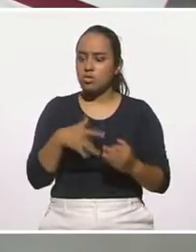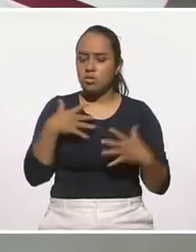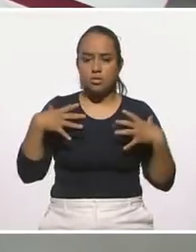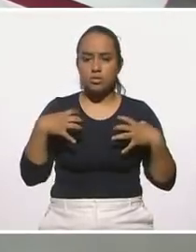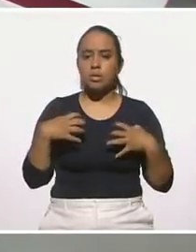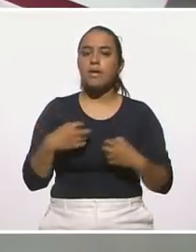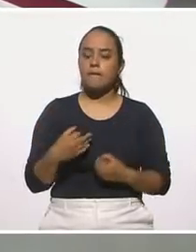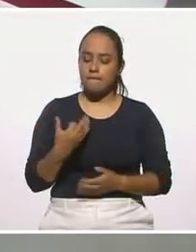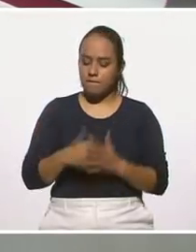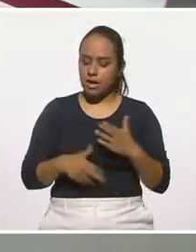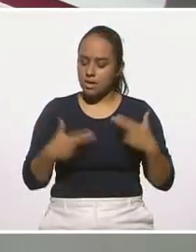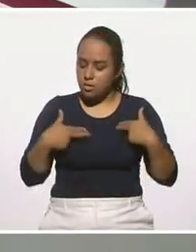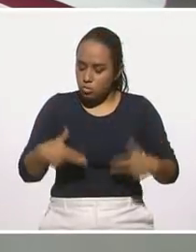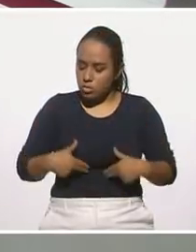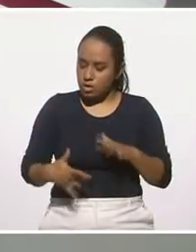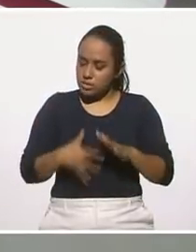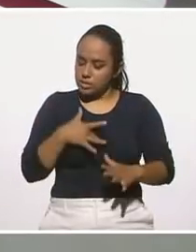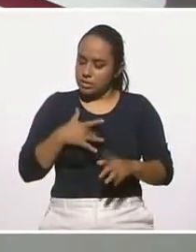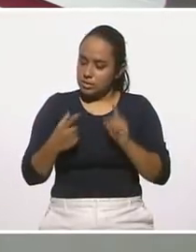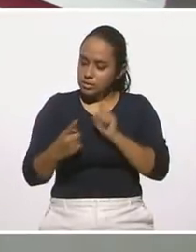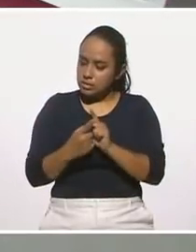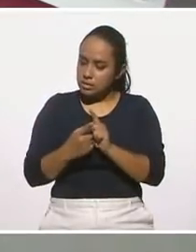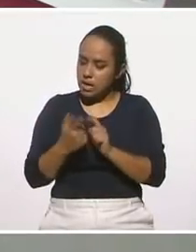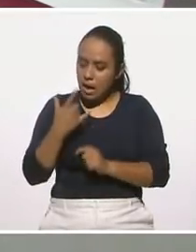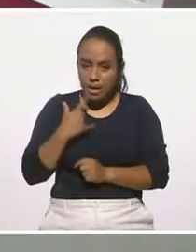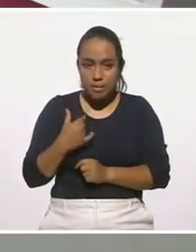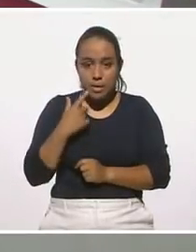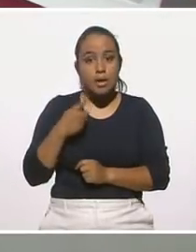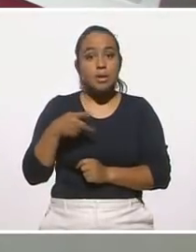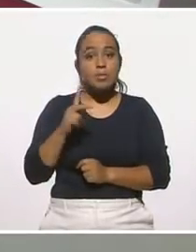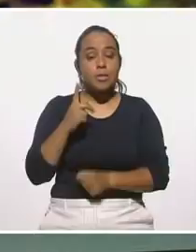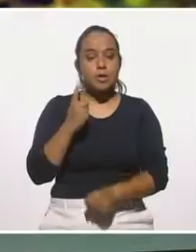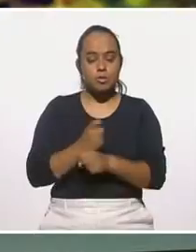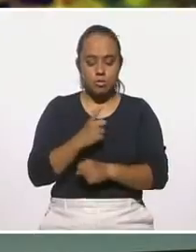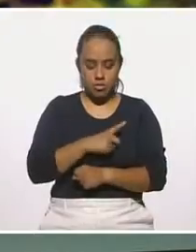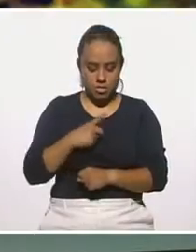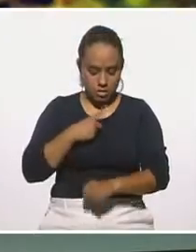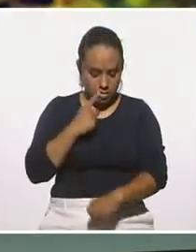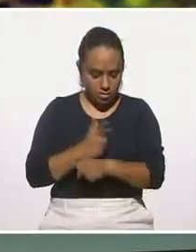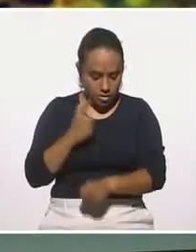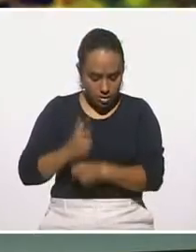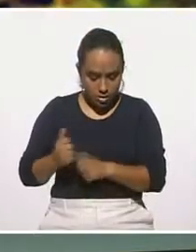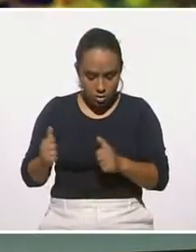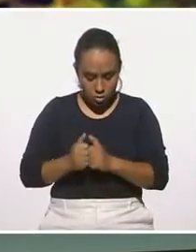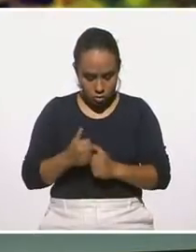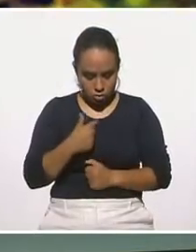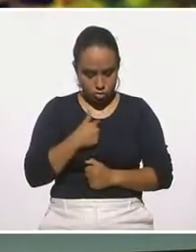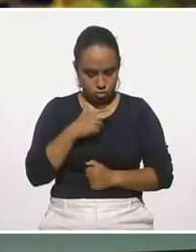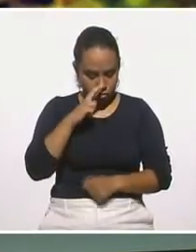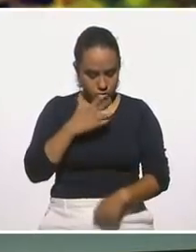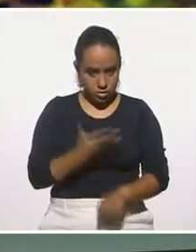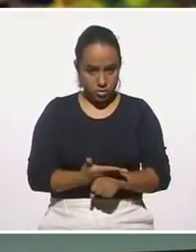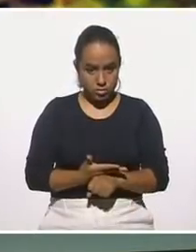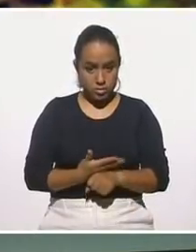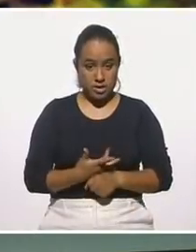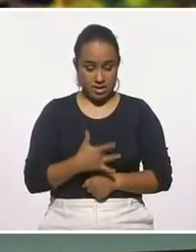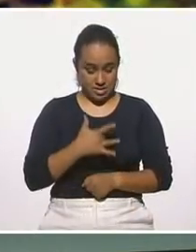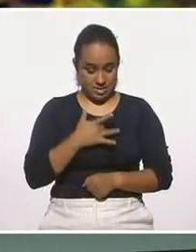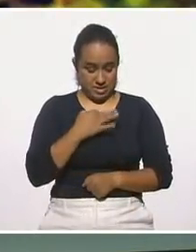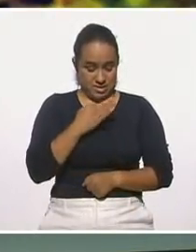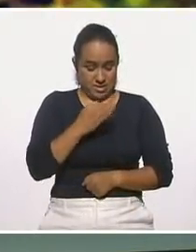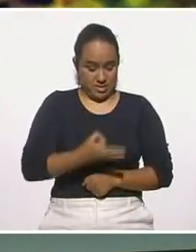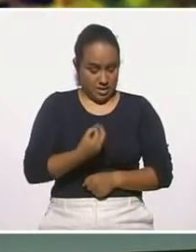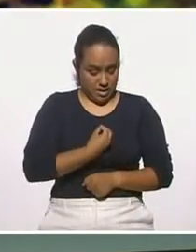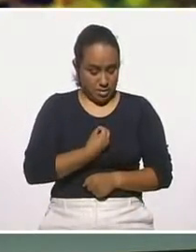No, humanicemos, seamos amables, pero empecemos un proceso de identificar y responsabilizarnos. La resiliencia también